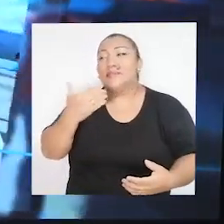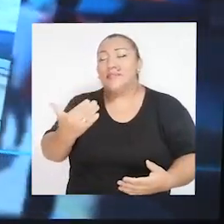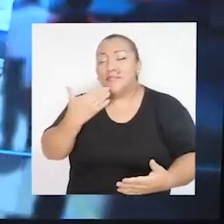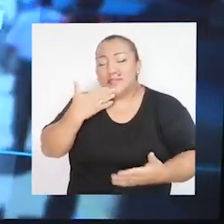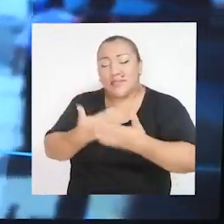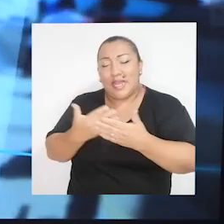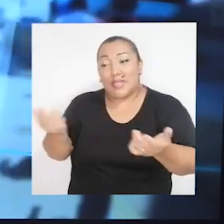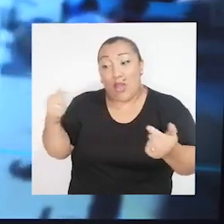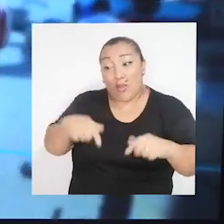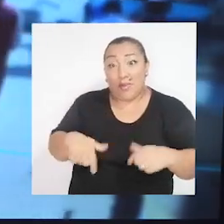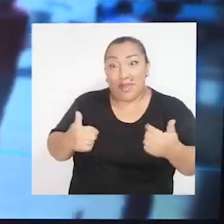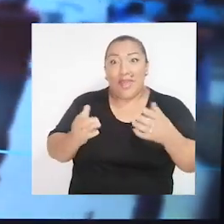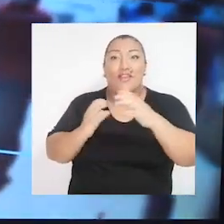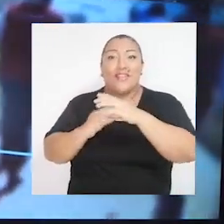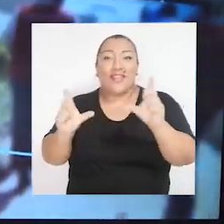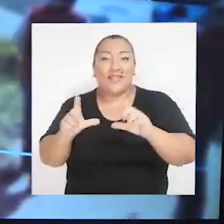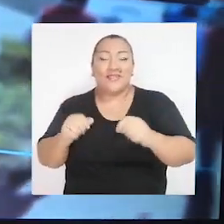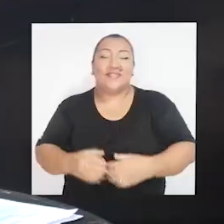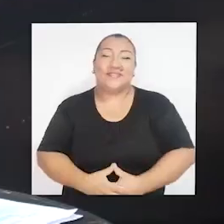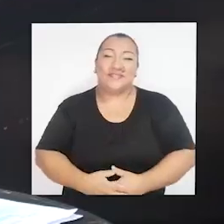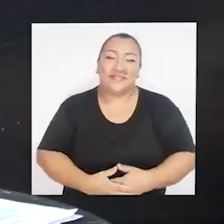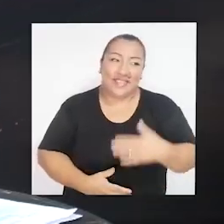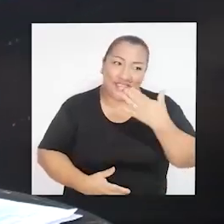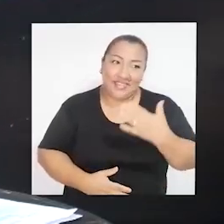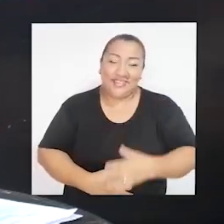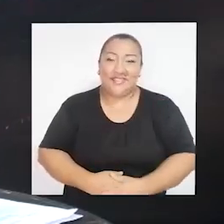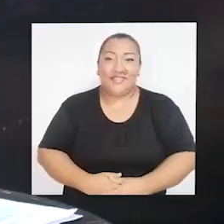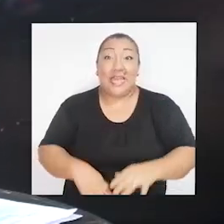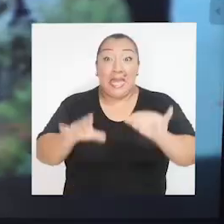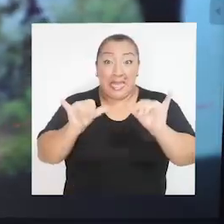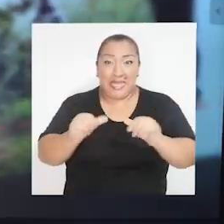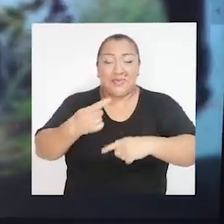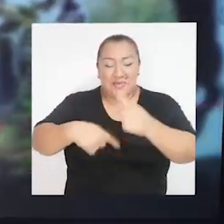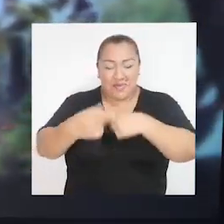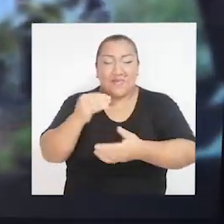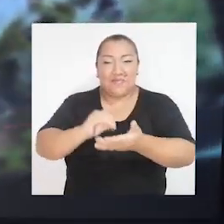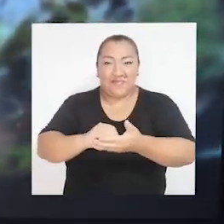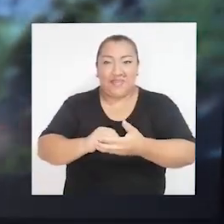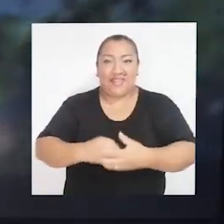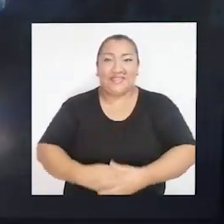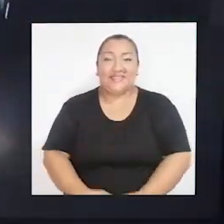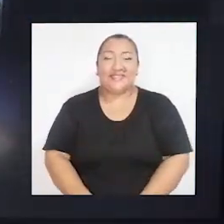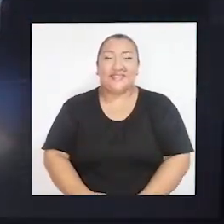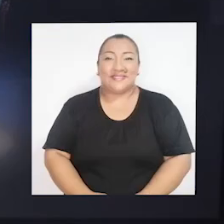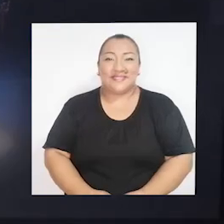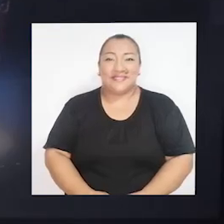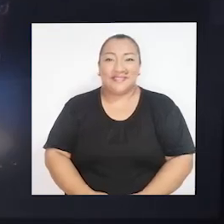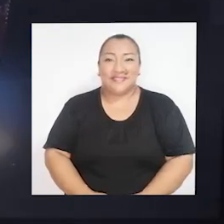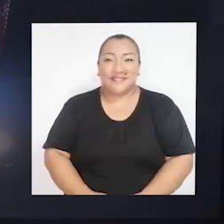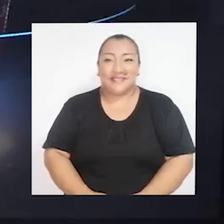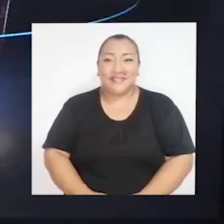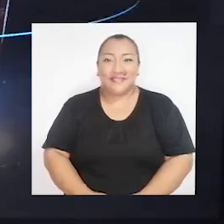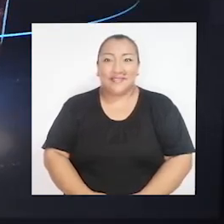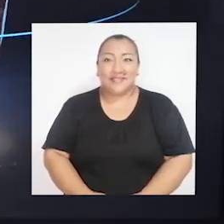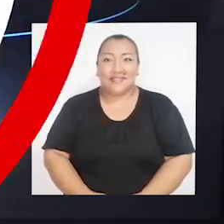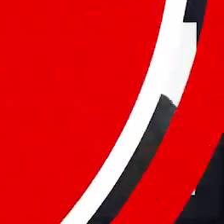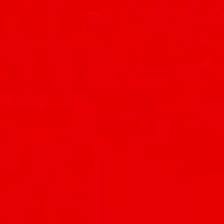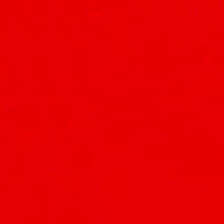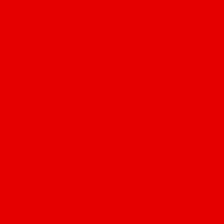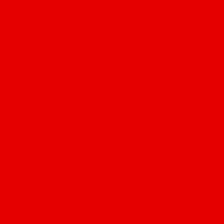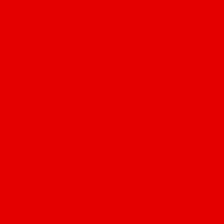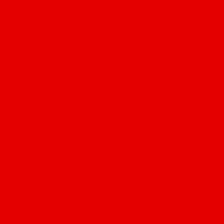señor Arteaga, muchas gracias por acompañarnos hoy en Contraloría TV. Muchas gracias a ustedes. Quédense con nosotros, regresamos después de una pausa.